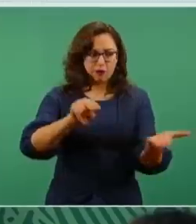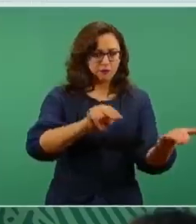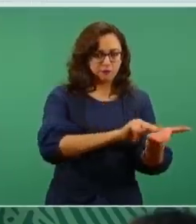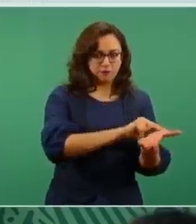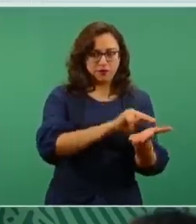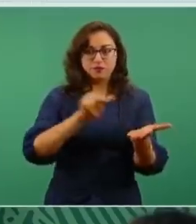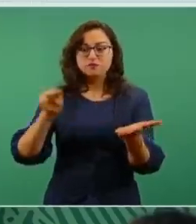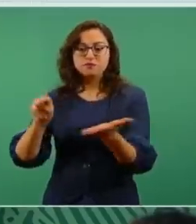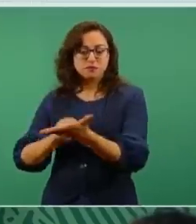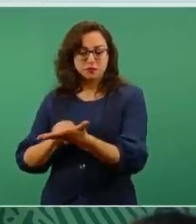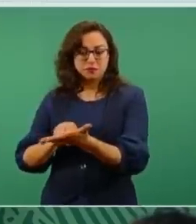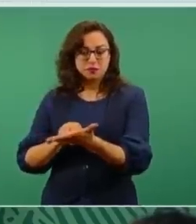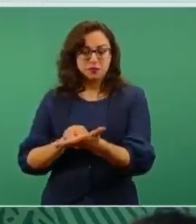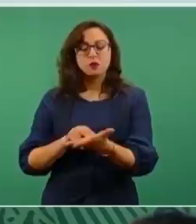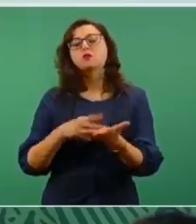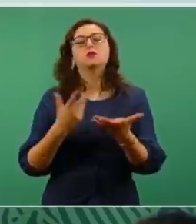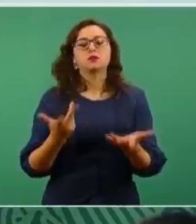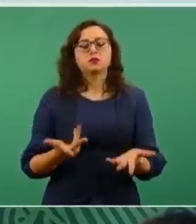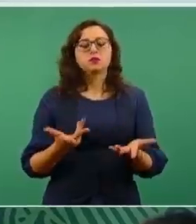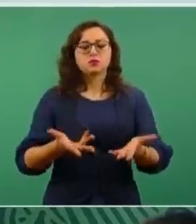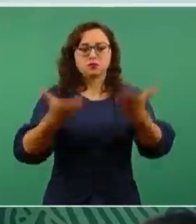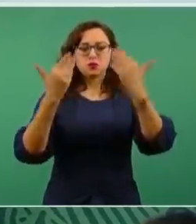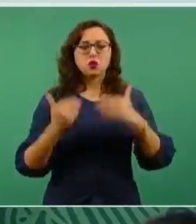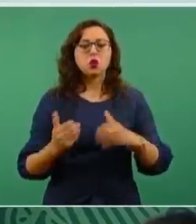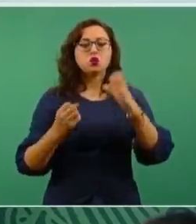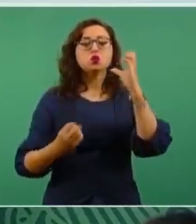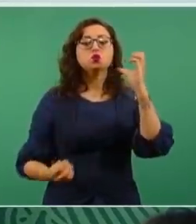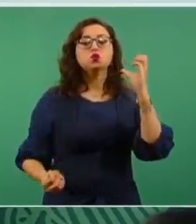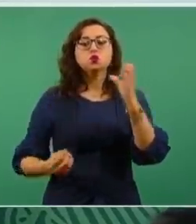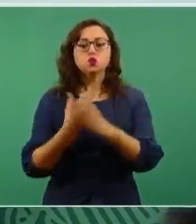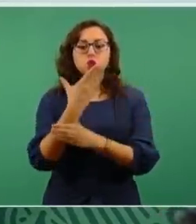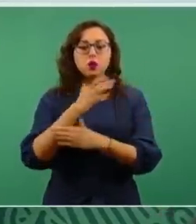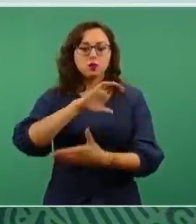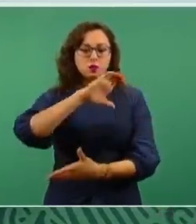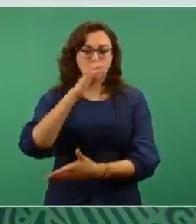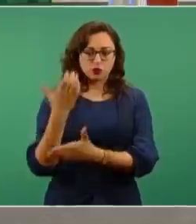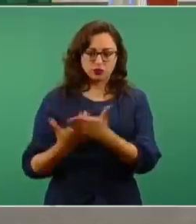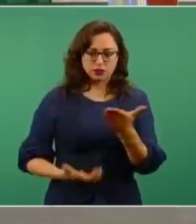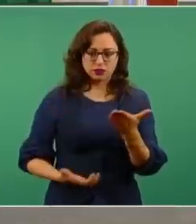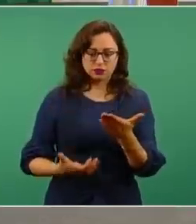las bases que a continuación vamos a señalar.